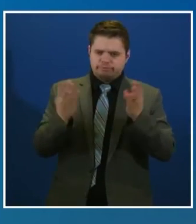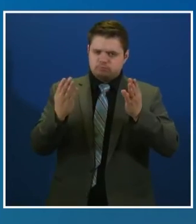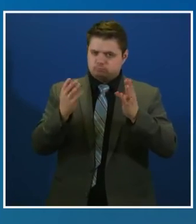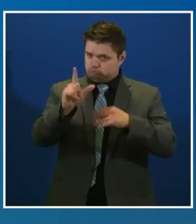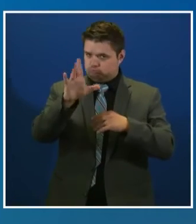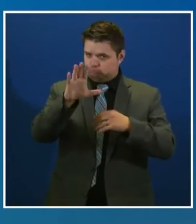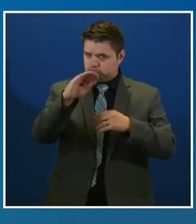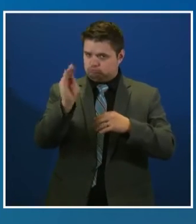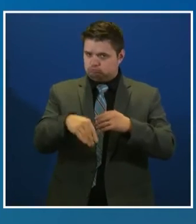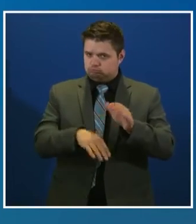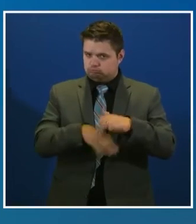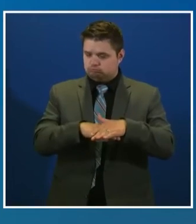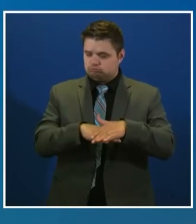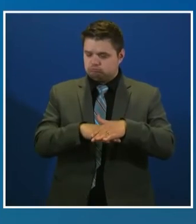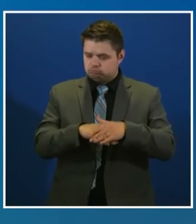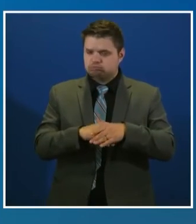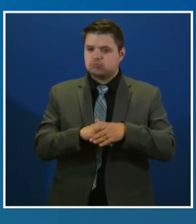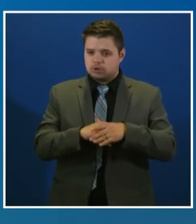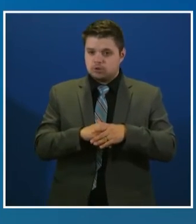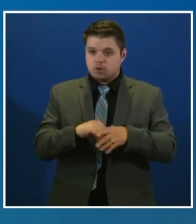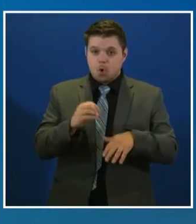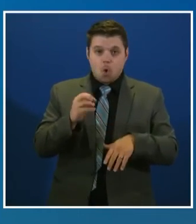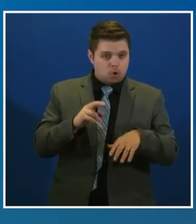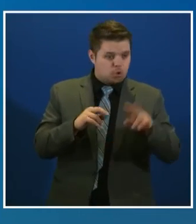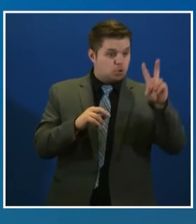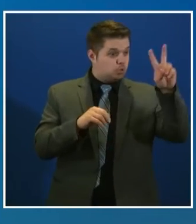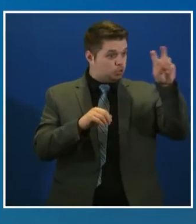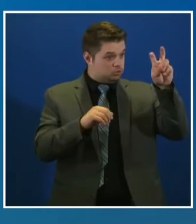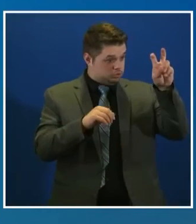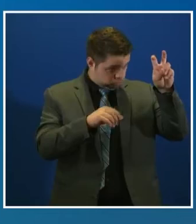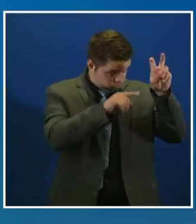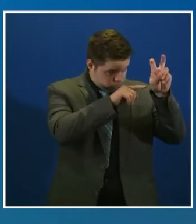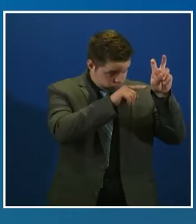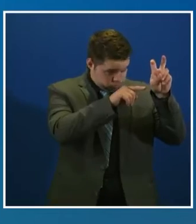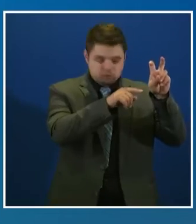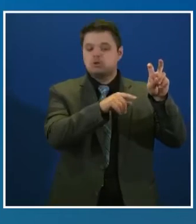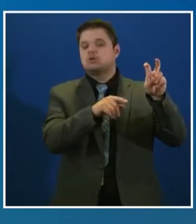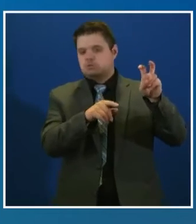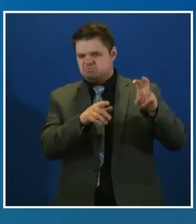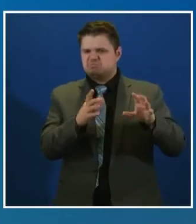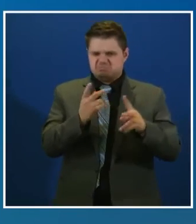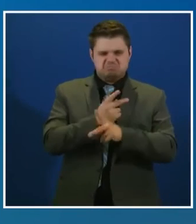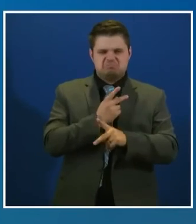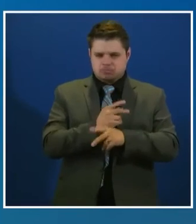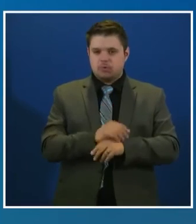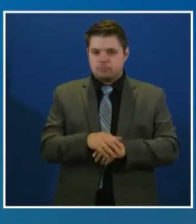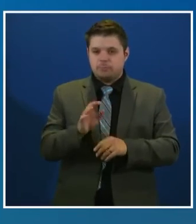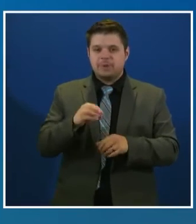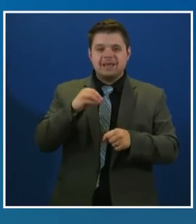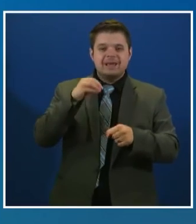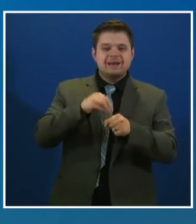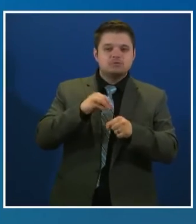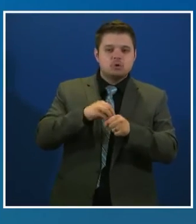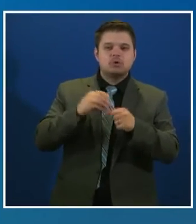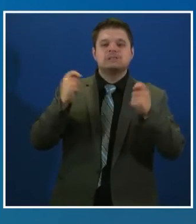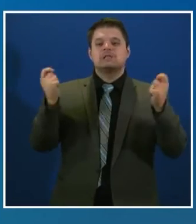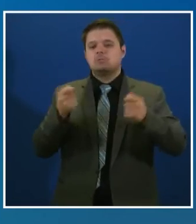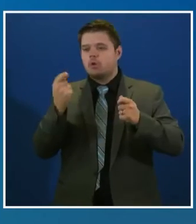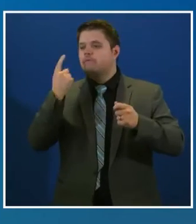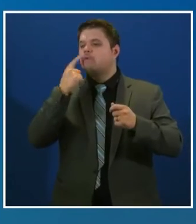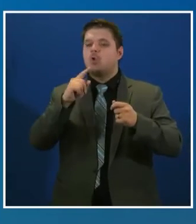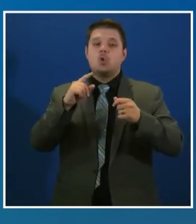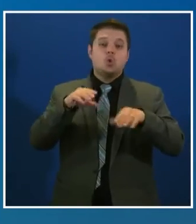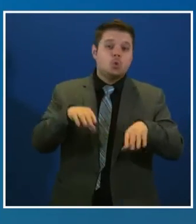capacidad o 200 personas, lo que sea menos. Se pueden retomar las ceremonias y reuniones en el interior asociadas con